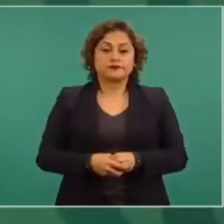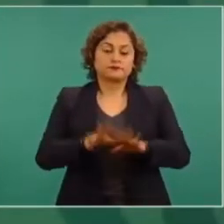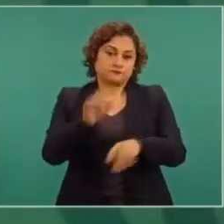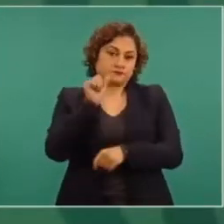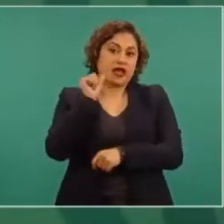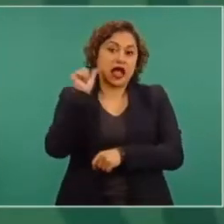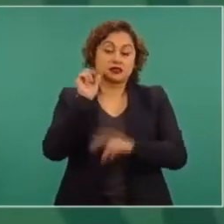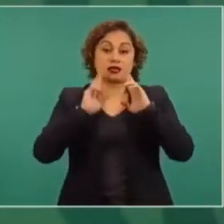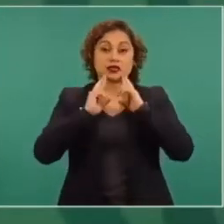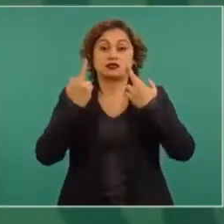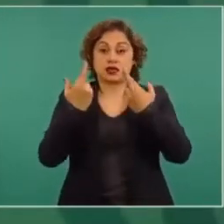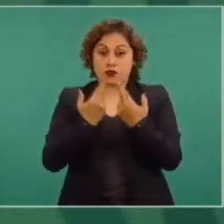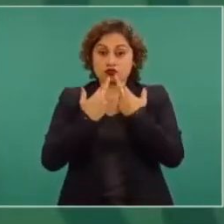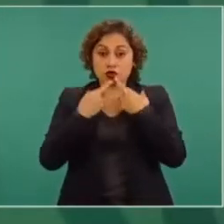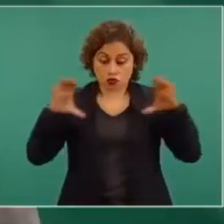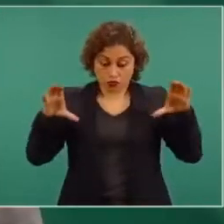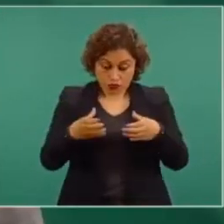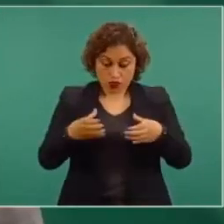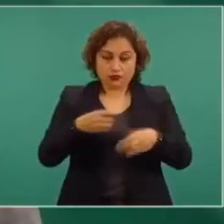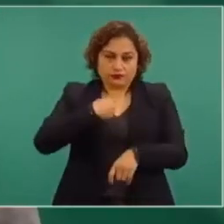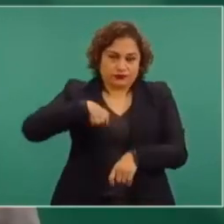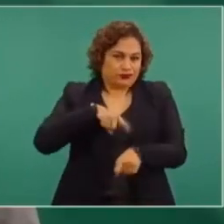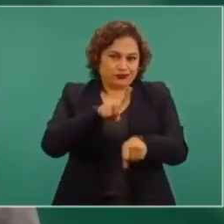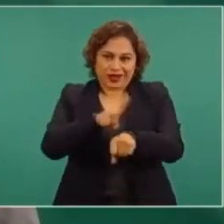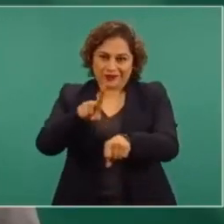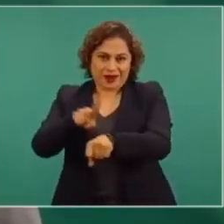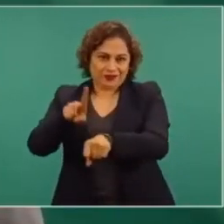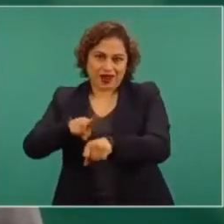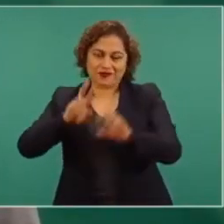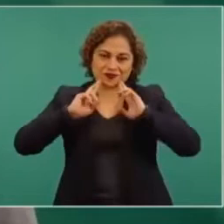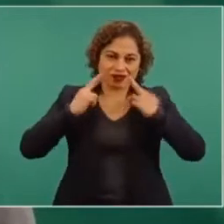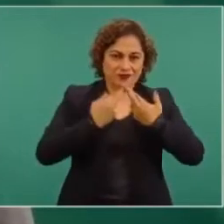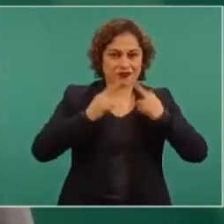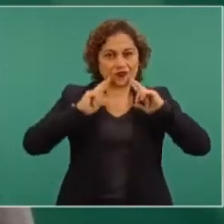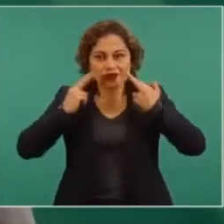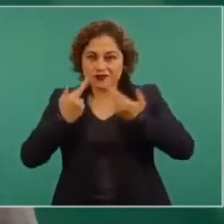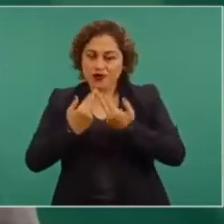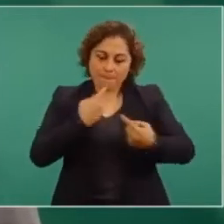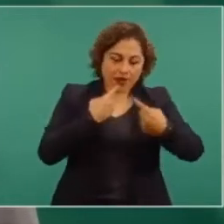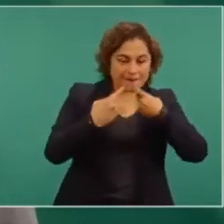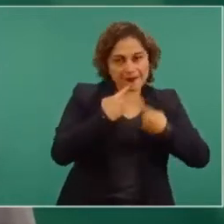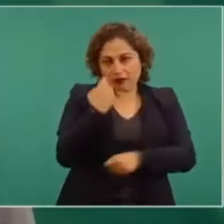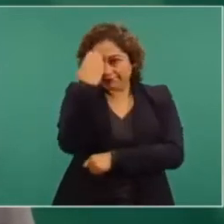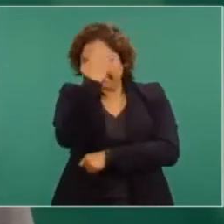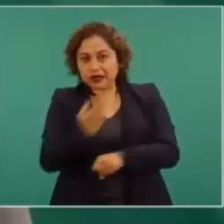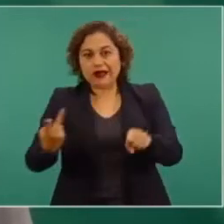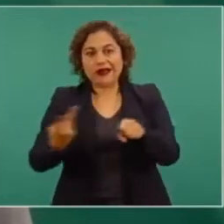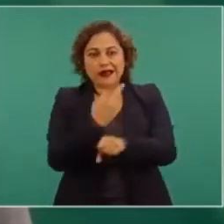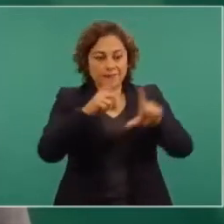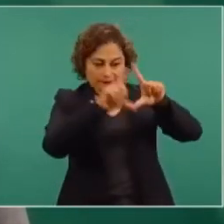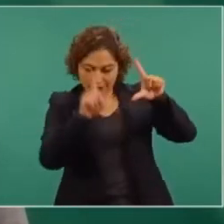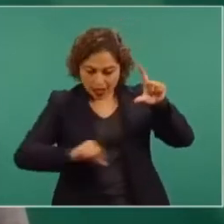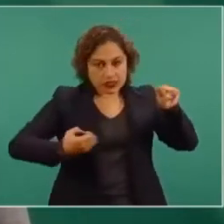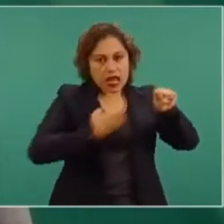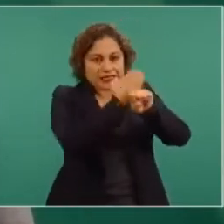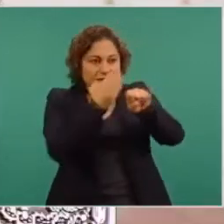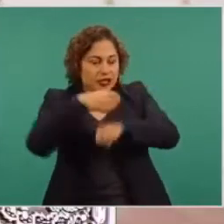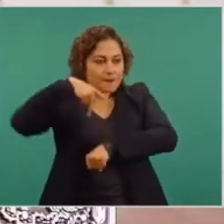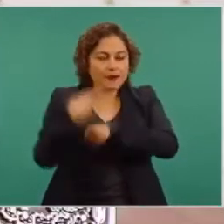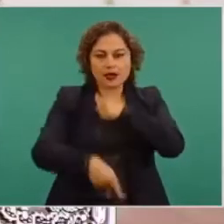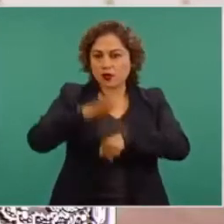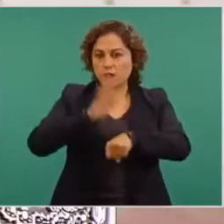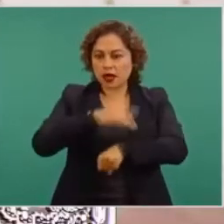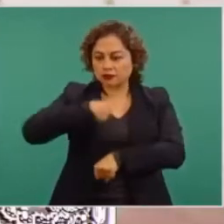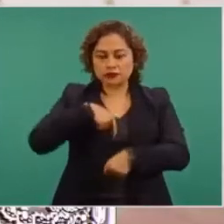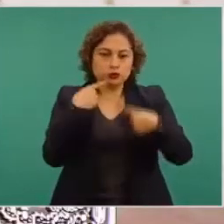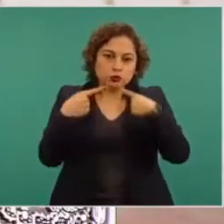Ayer nos reunimos, todos los días lo hacemos para evaluar la situación en los estados más críticos, más difíciles